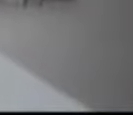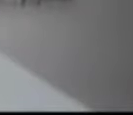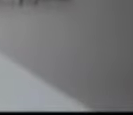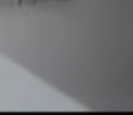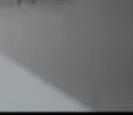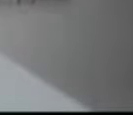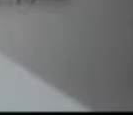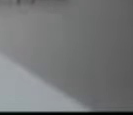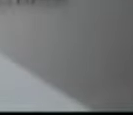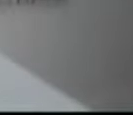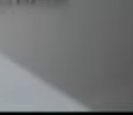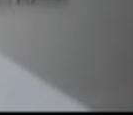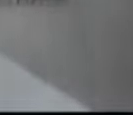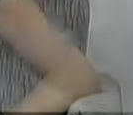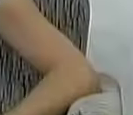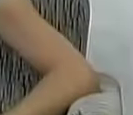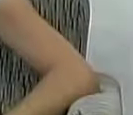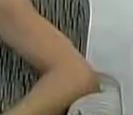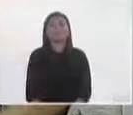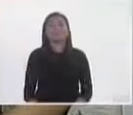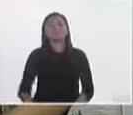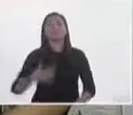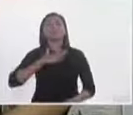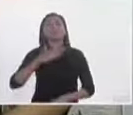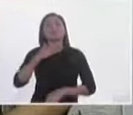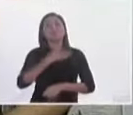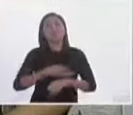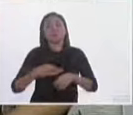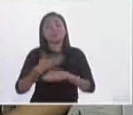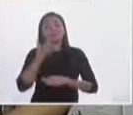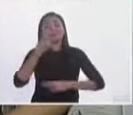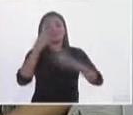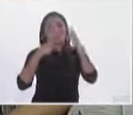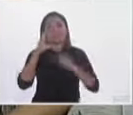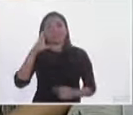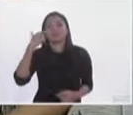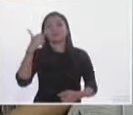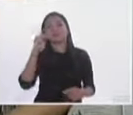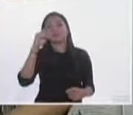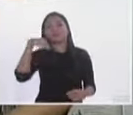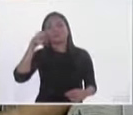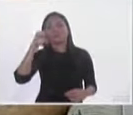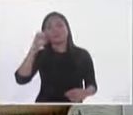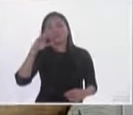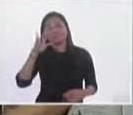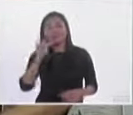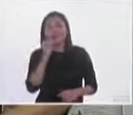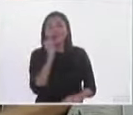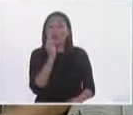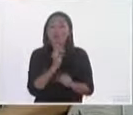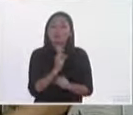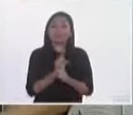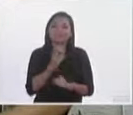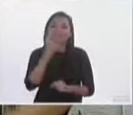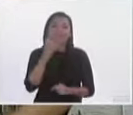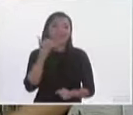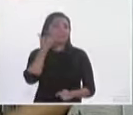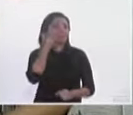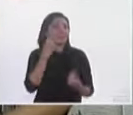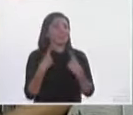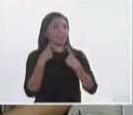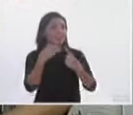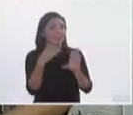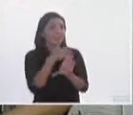C7 Democracia Muy buenas tardes, bienvenidos a C7 Democracia. Le ponemos desde este momento un teléfono a su